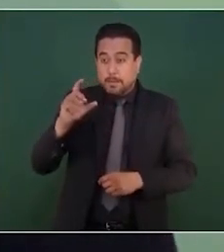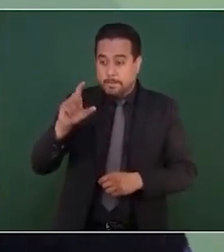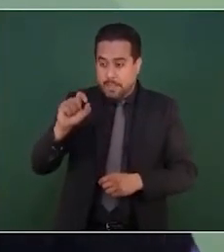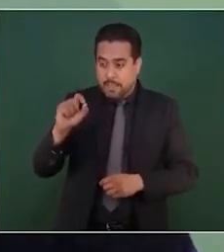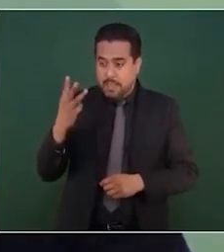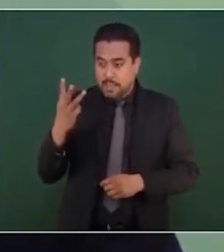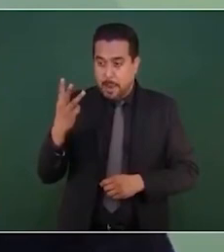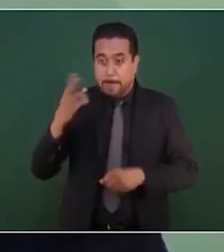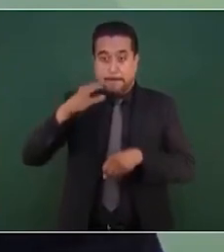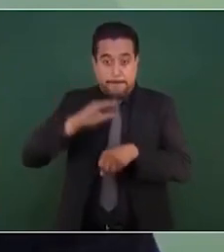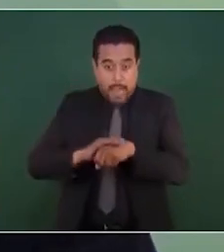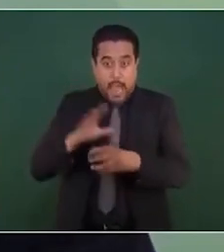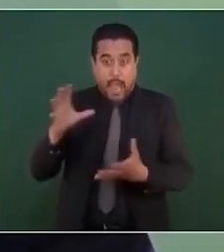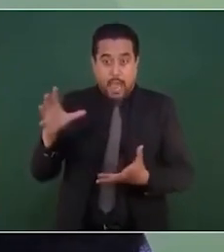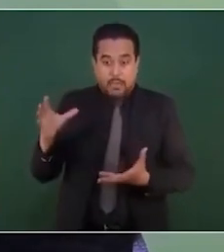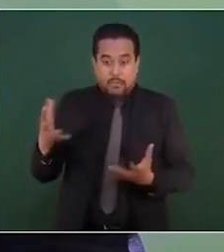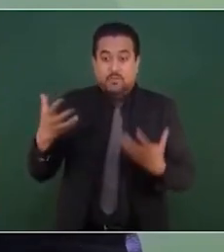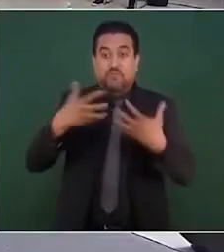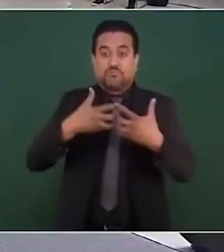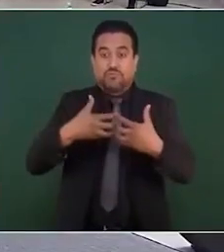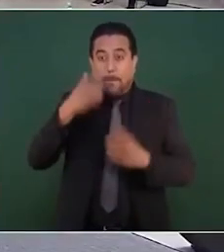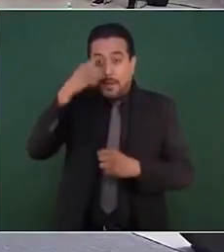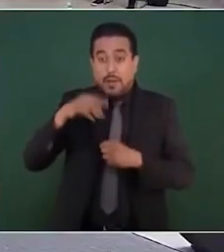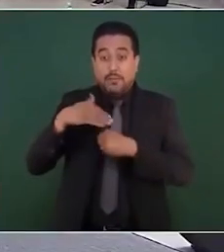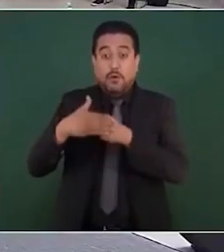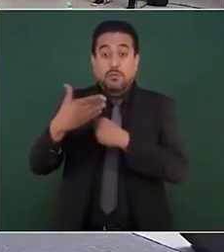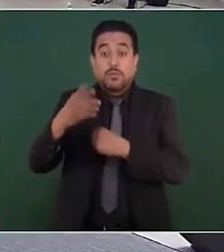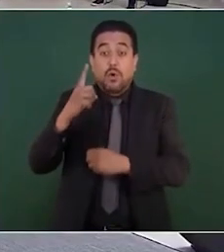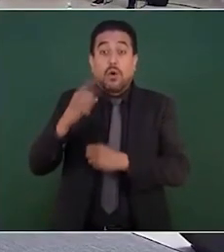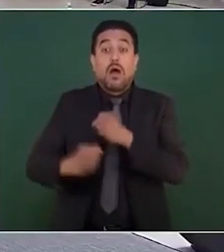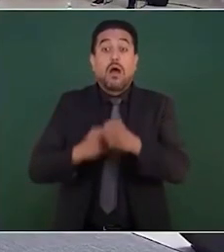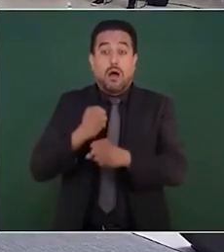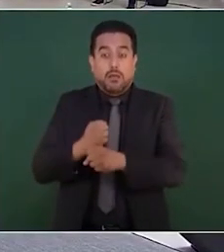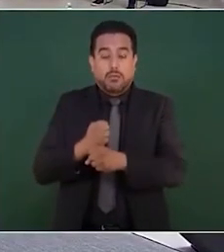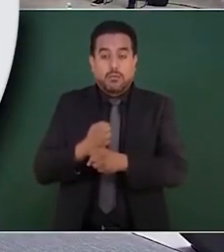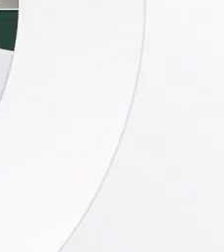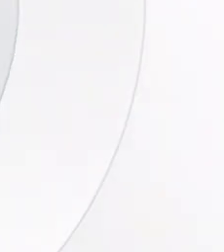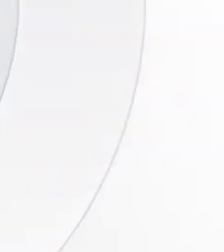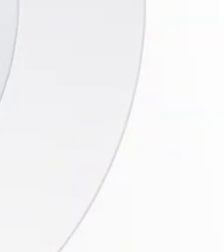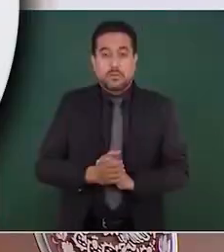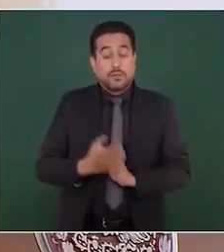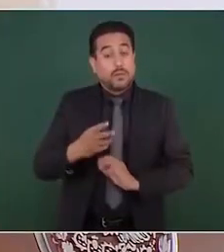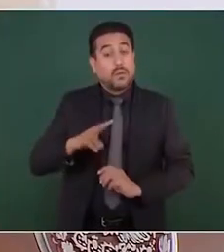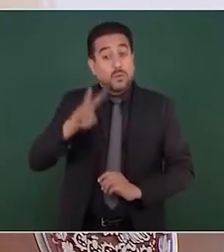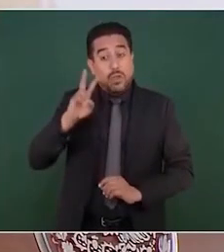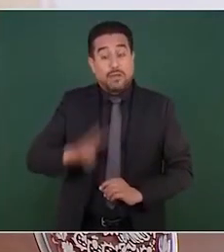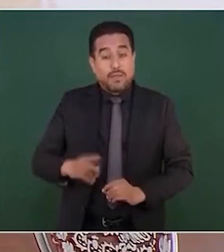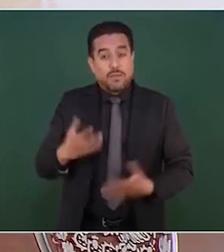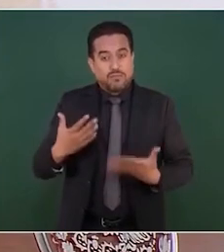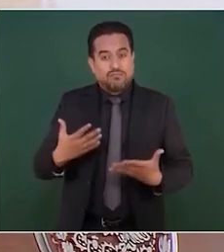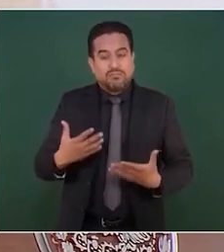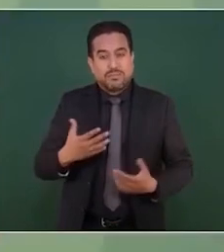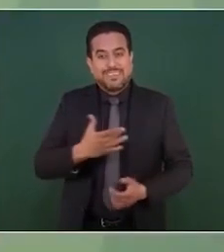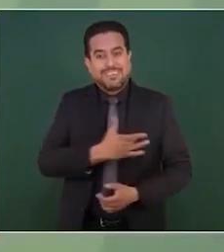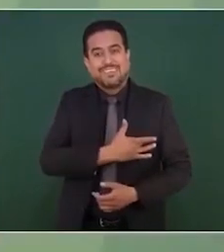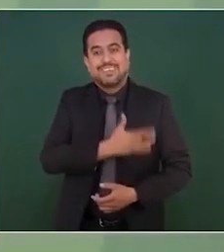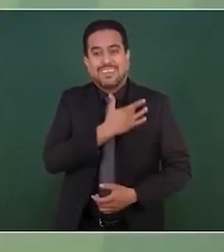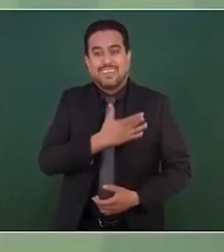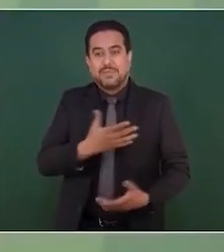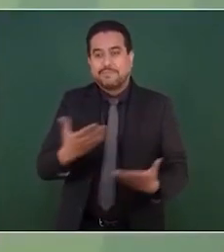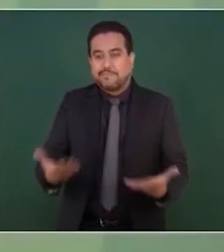para el año próximo y para el dos mil veintitrés un abrazo a los